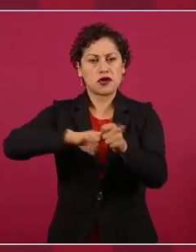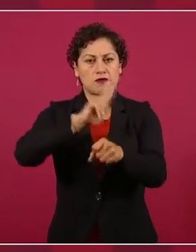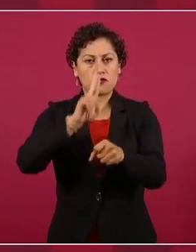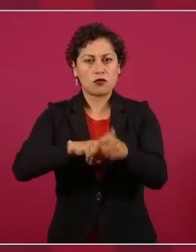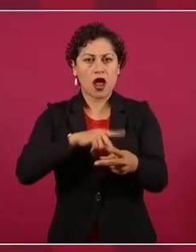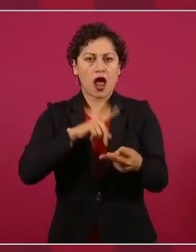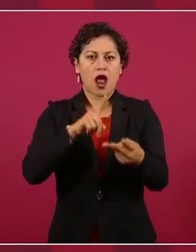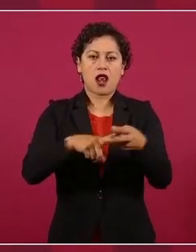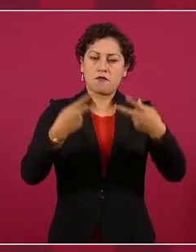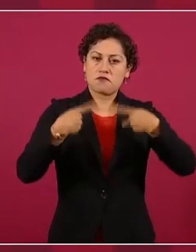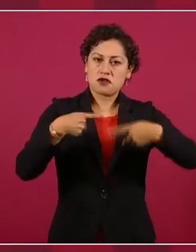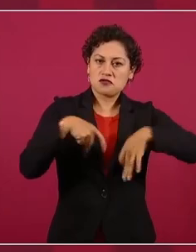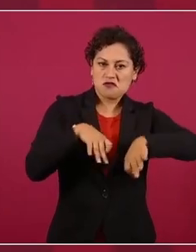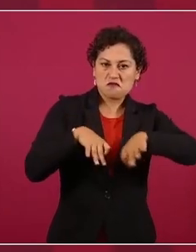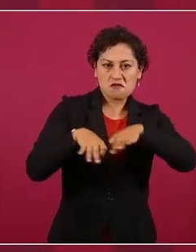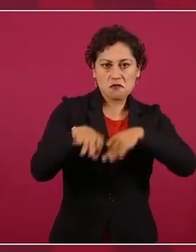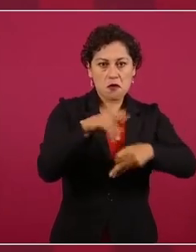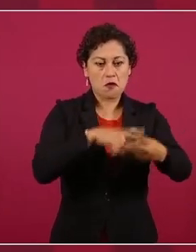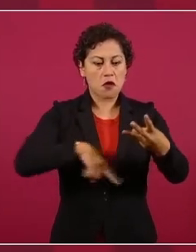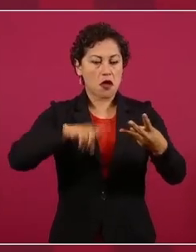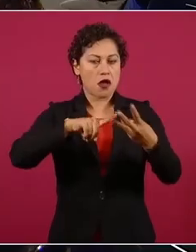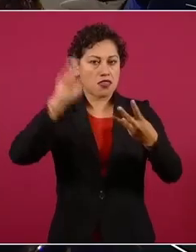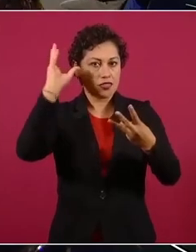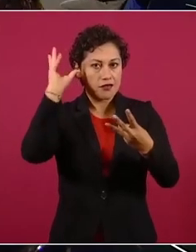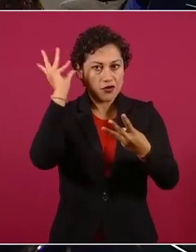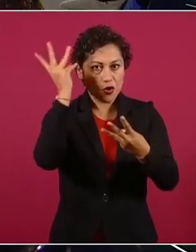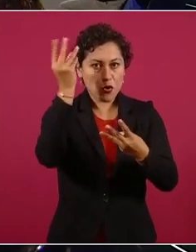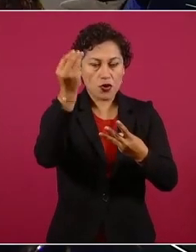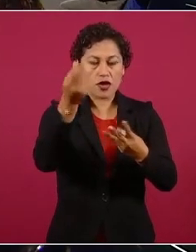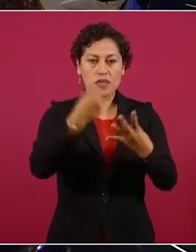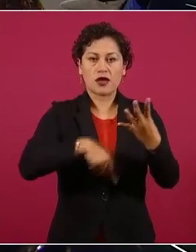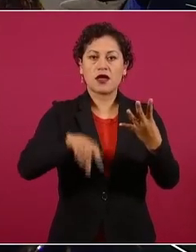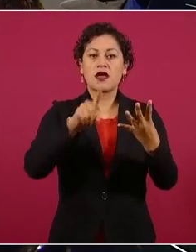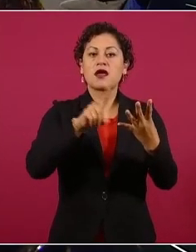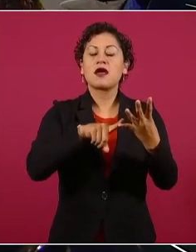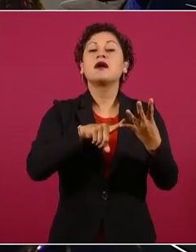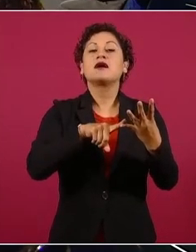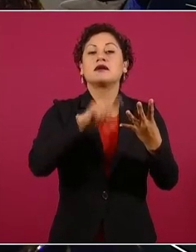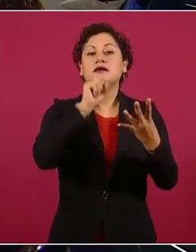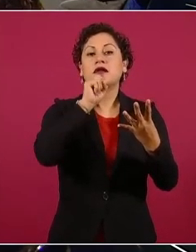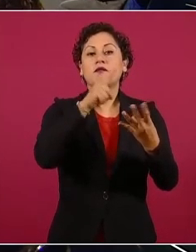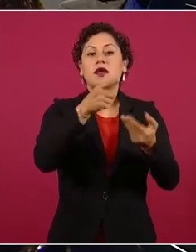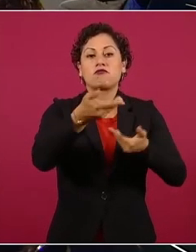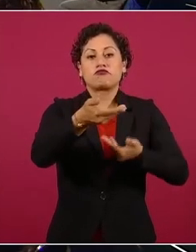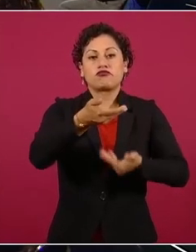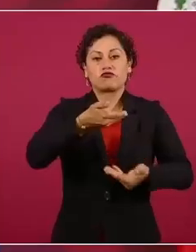tecnología, por la capacidad de mercado,